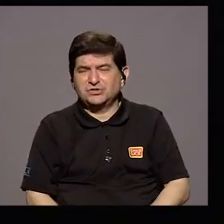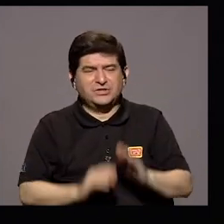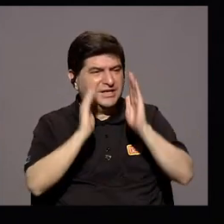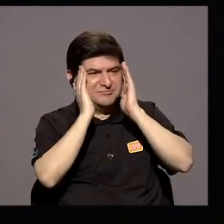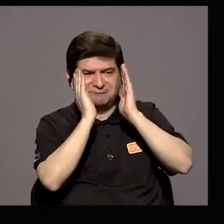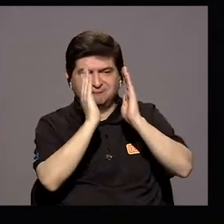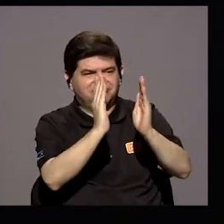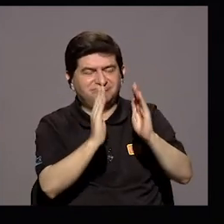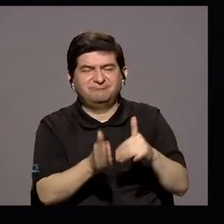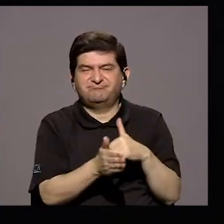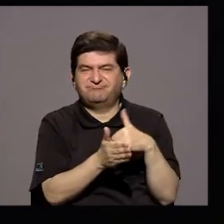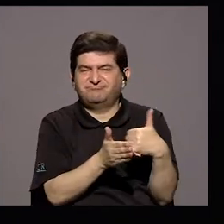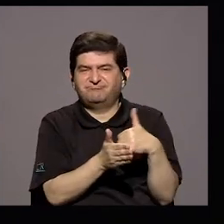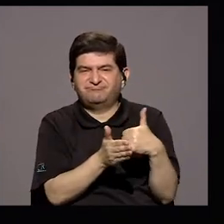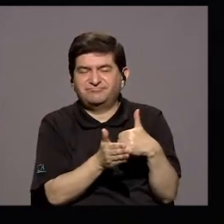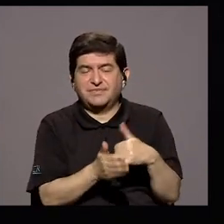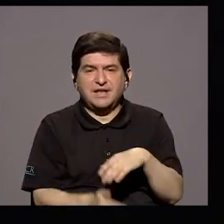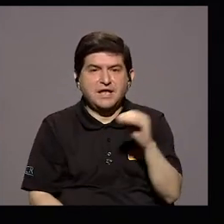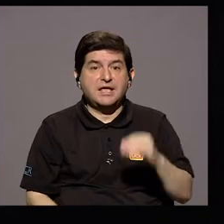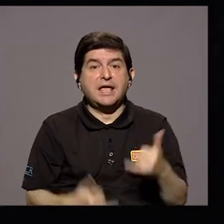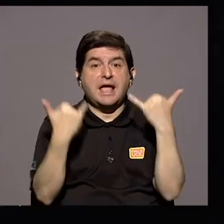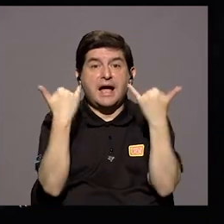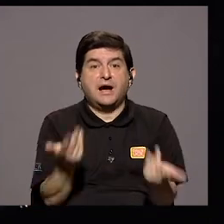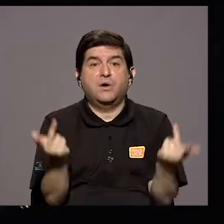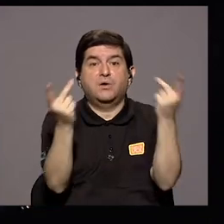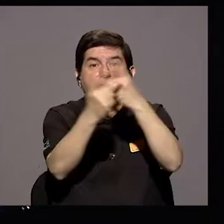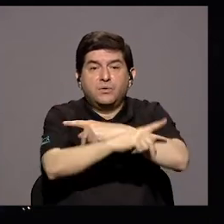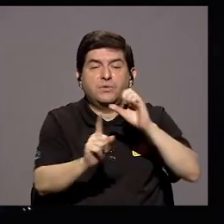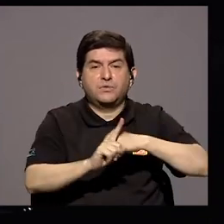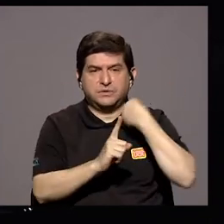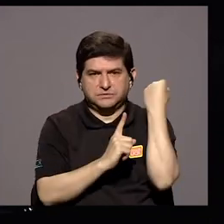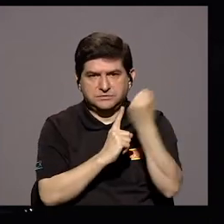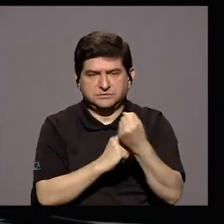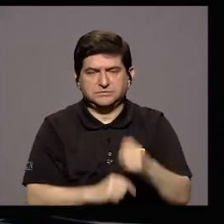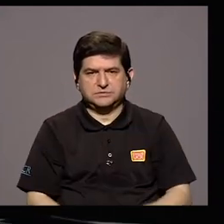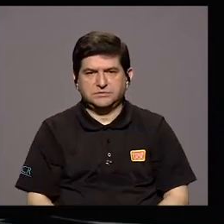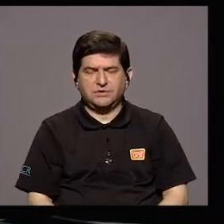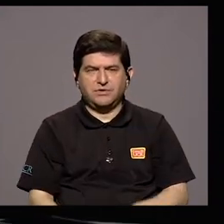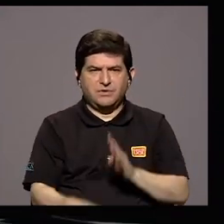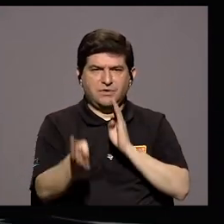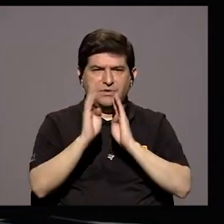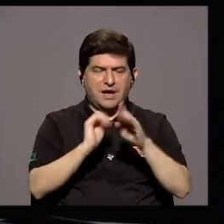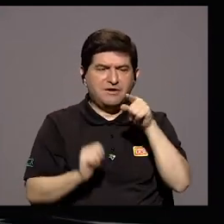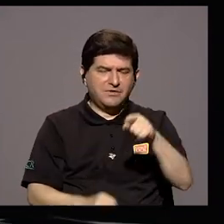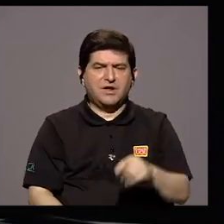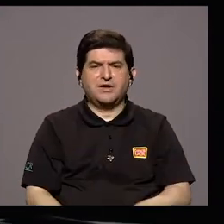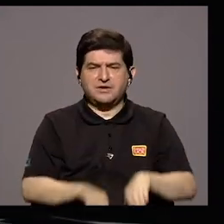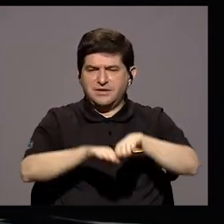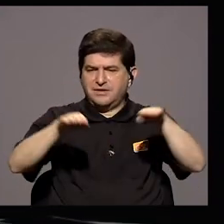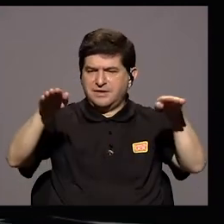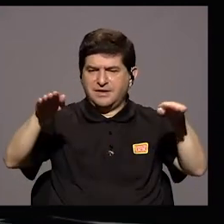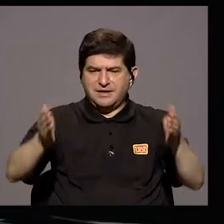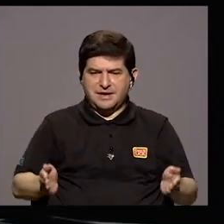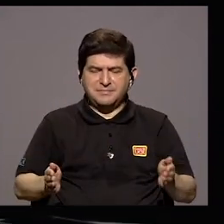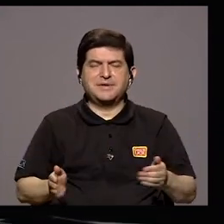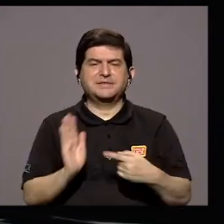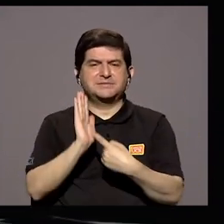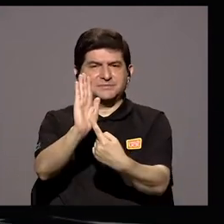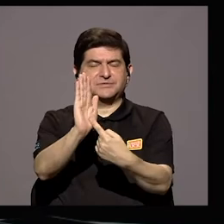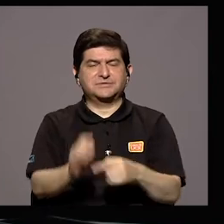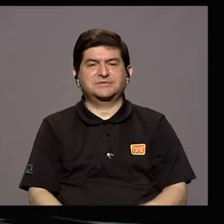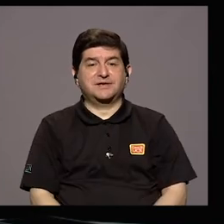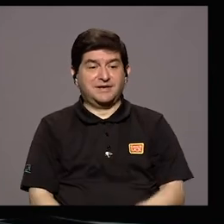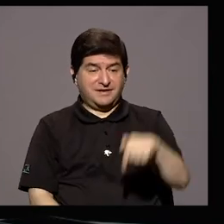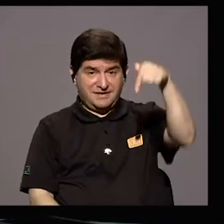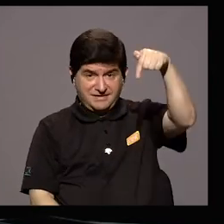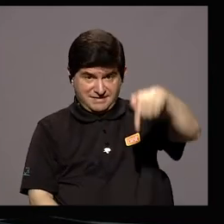Más afectadas Más vulnerables Y que se Vulnerabilizan Ahora Con esta Situación Hablemos De este Menú Que Puso En la Mesa De 360 Bueno